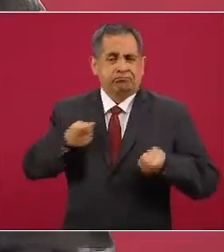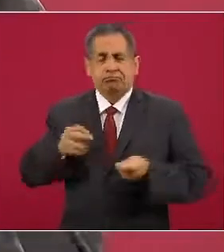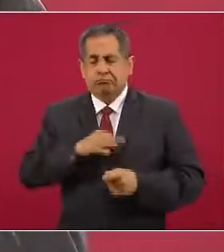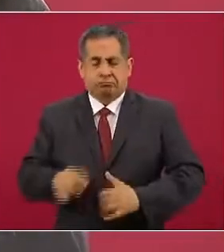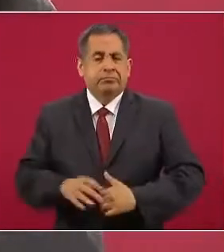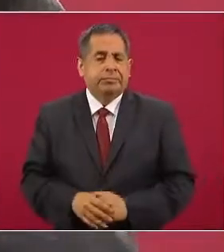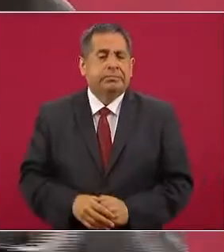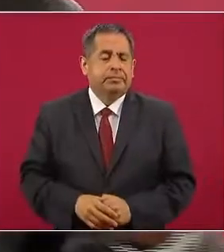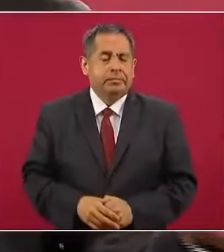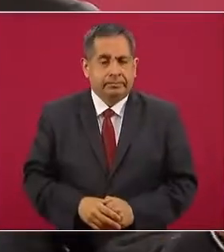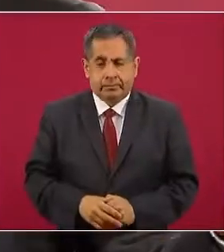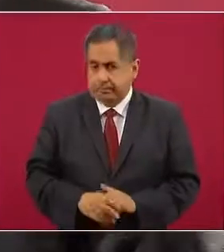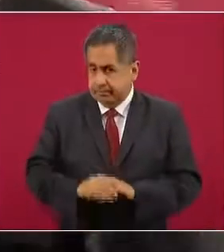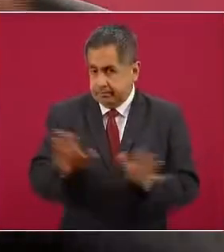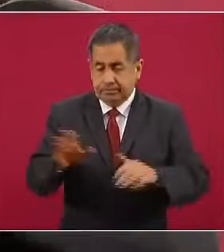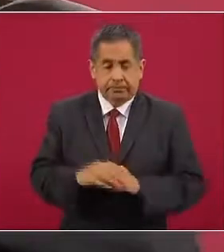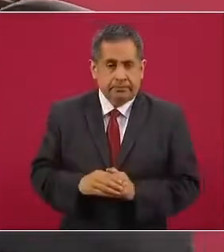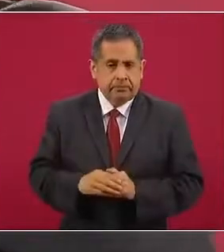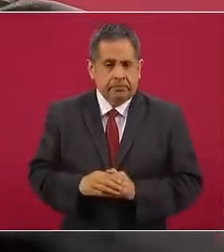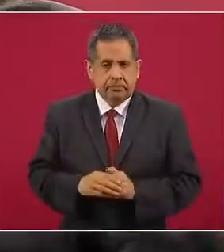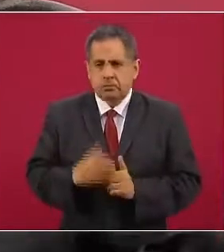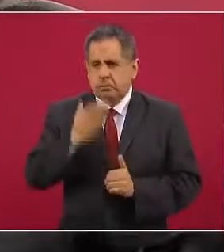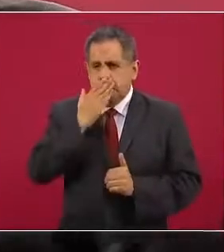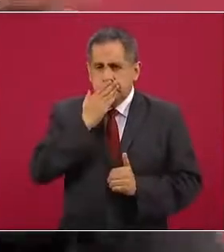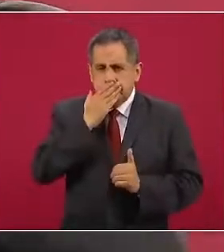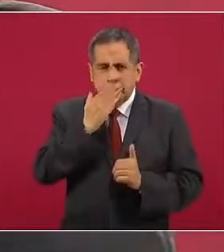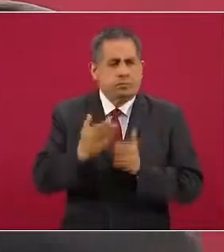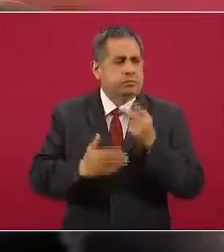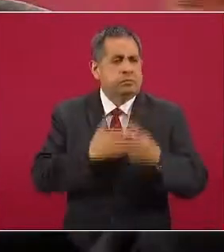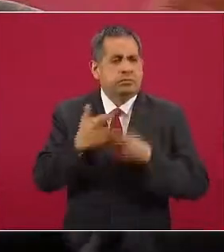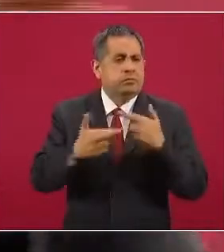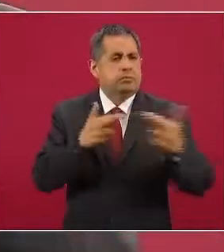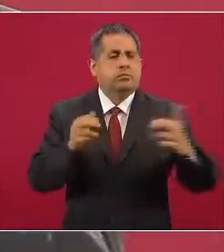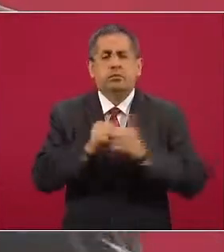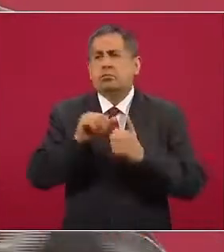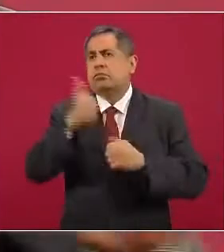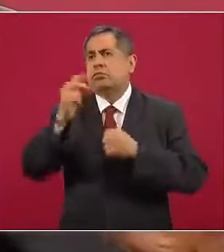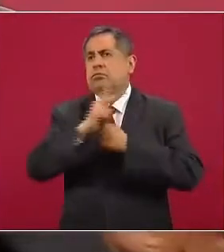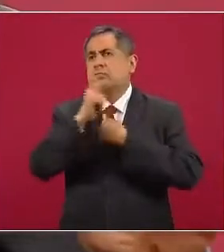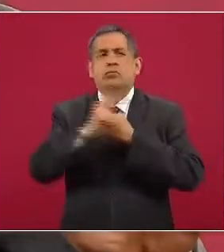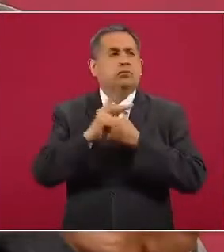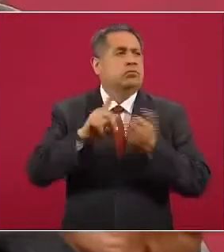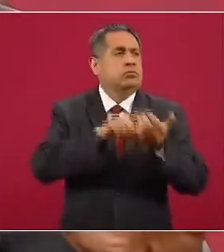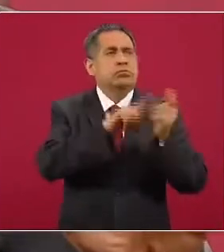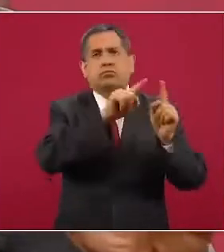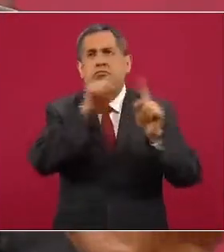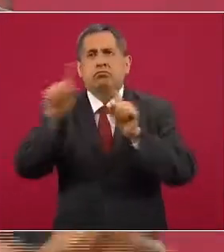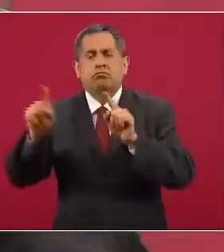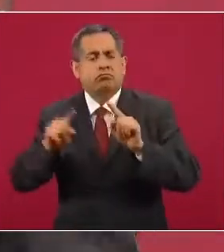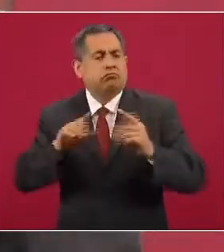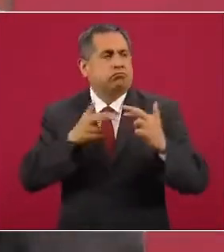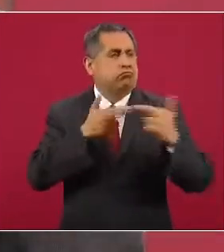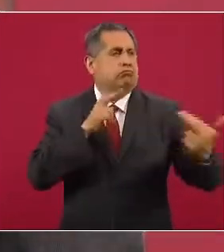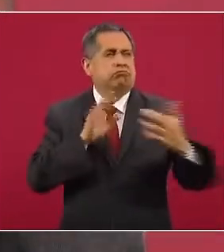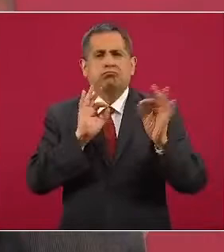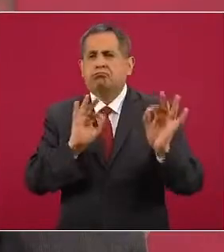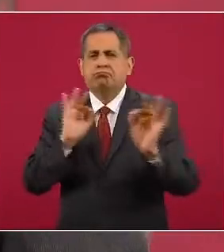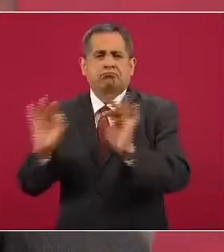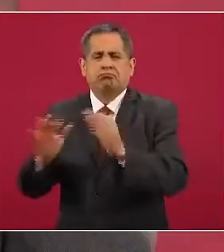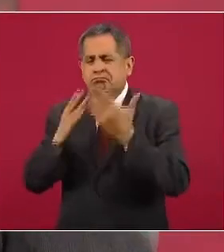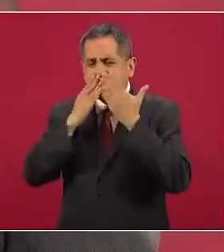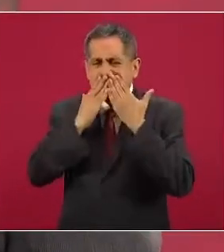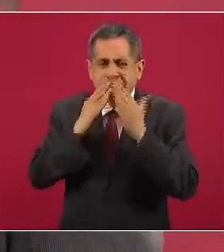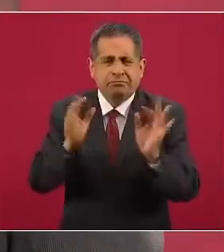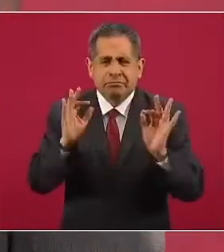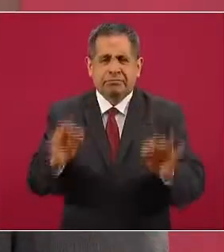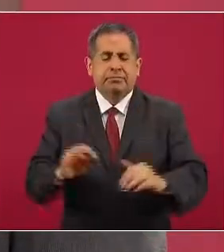Entonces, llevamos muy buena relación con todos los gobiernos, con todos los pueblos del mundo. Gracias.